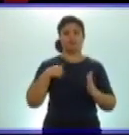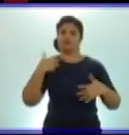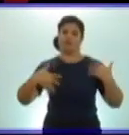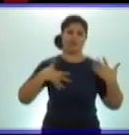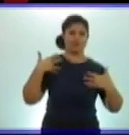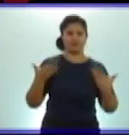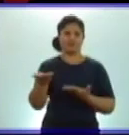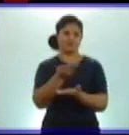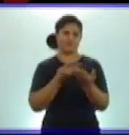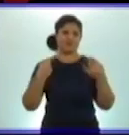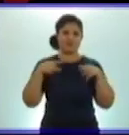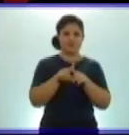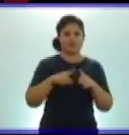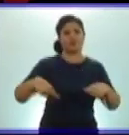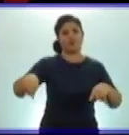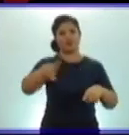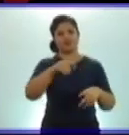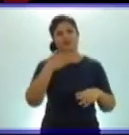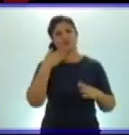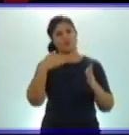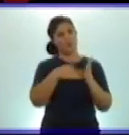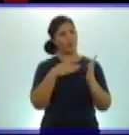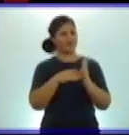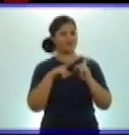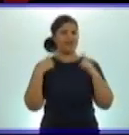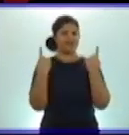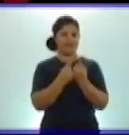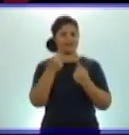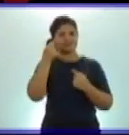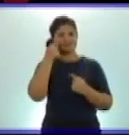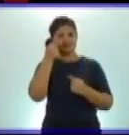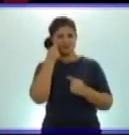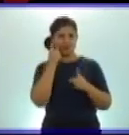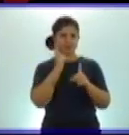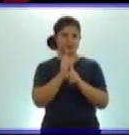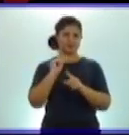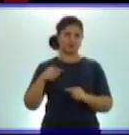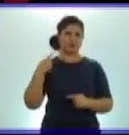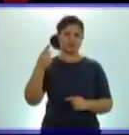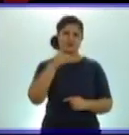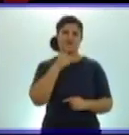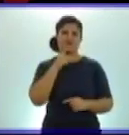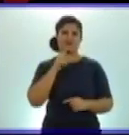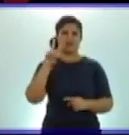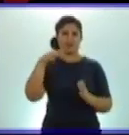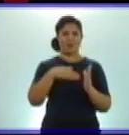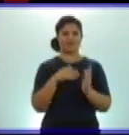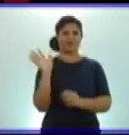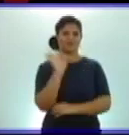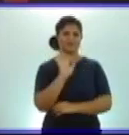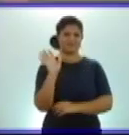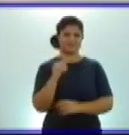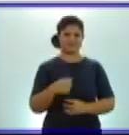sesión de trabajo. Les doy las buenas tardes y nos vemos todos el próximo viernes a las 2 de la tarde.